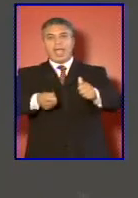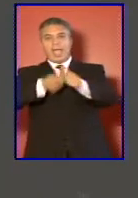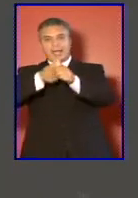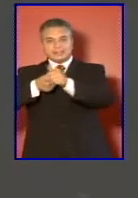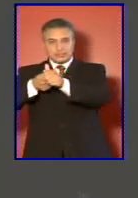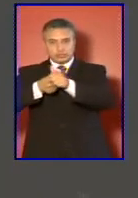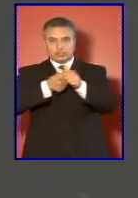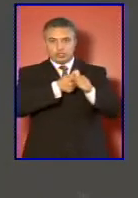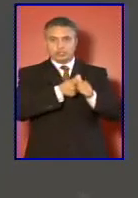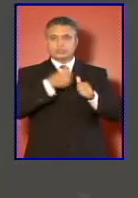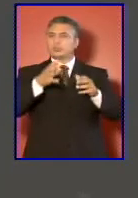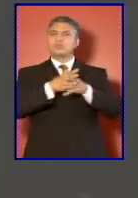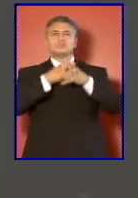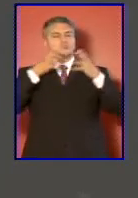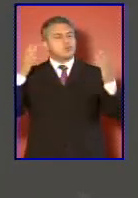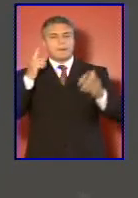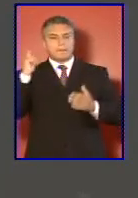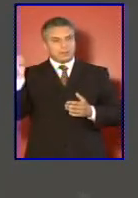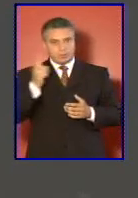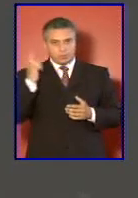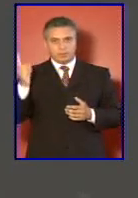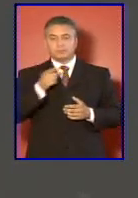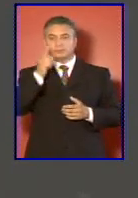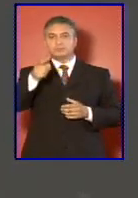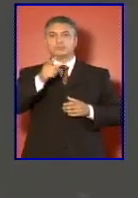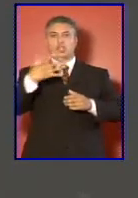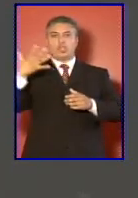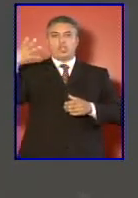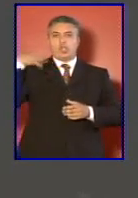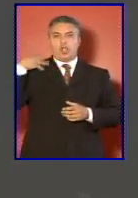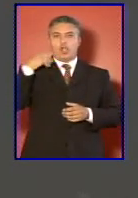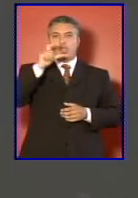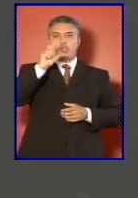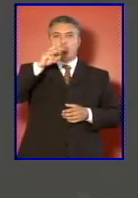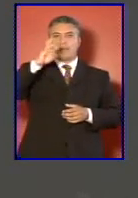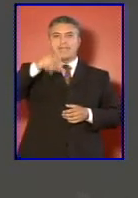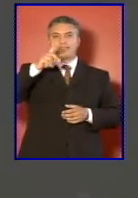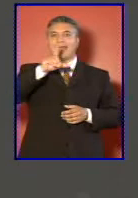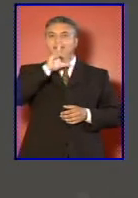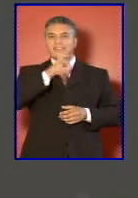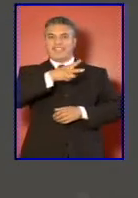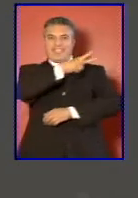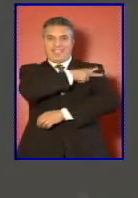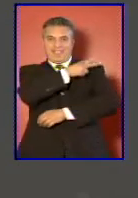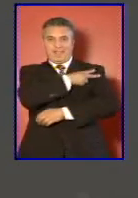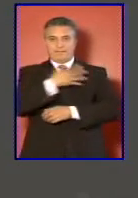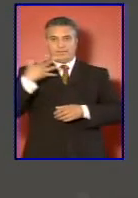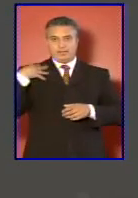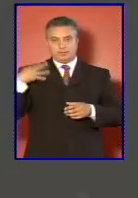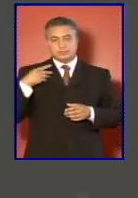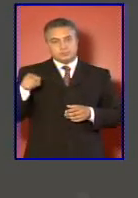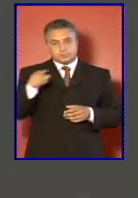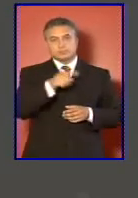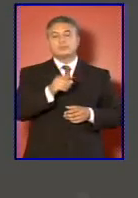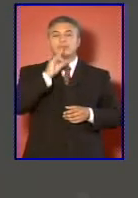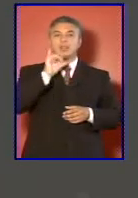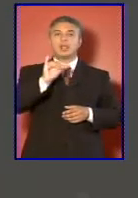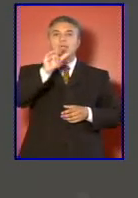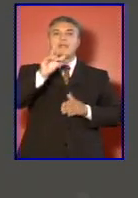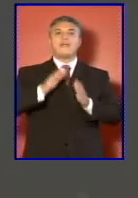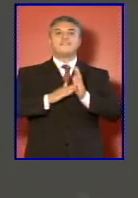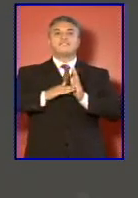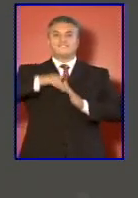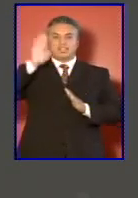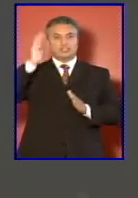muy particularmente a los comandantes en jefe y la valiosa